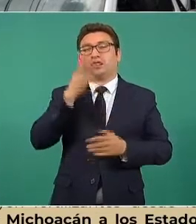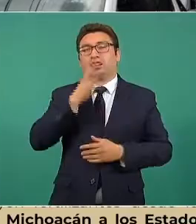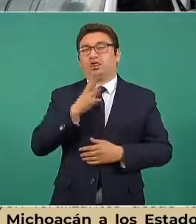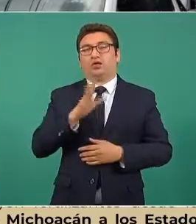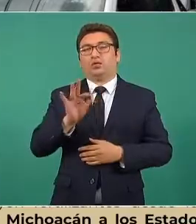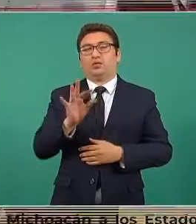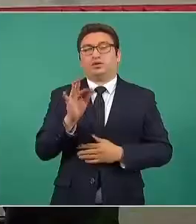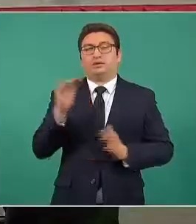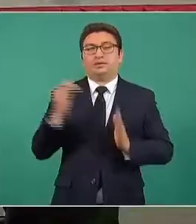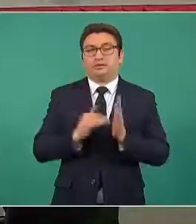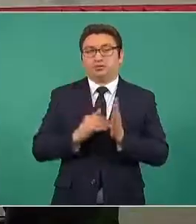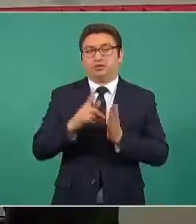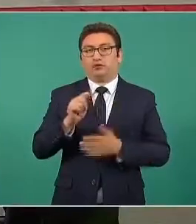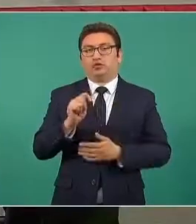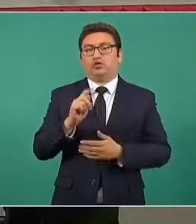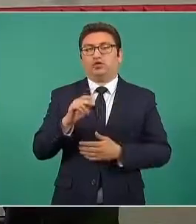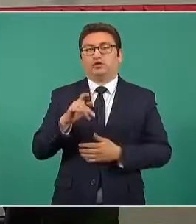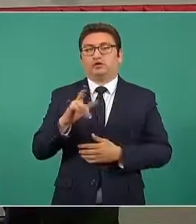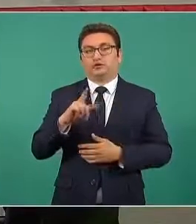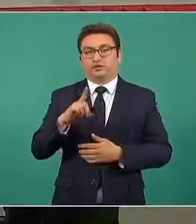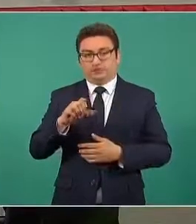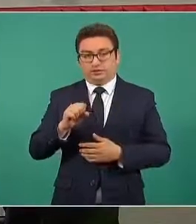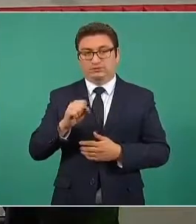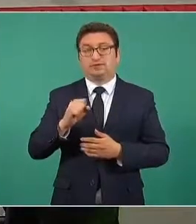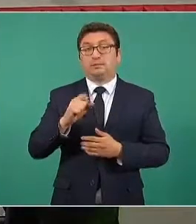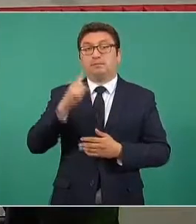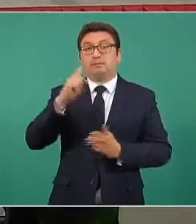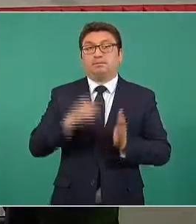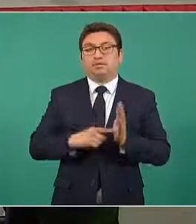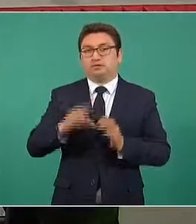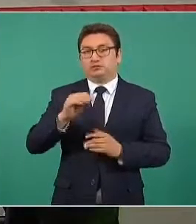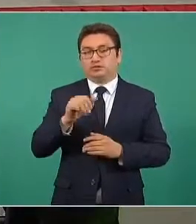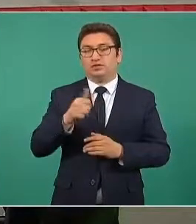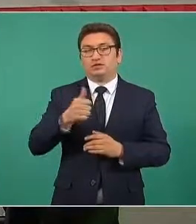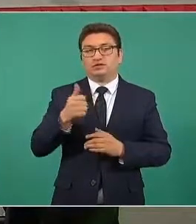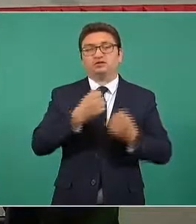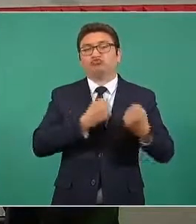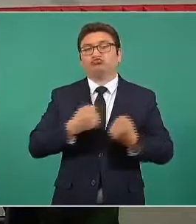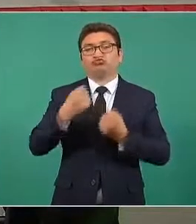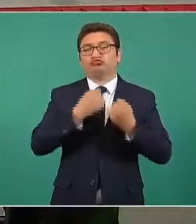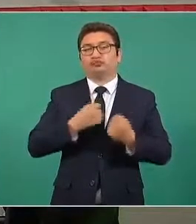en un total de 1.096 viajes. Adelante.